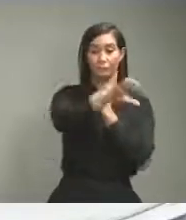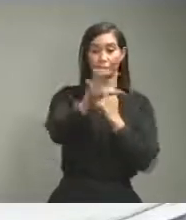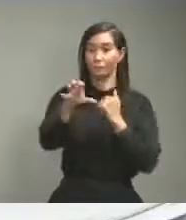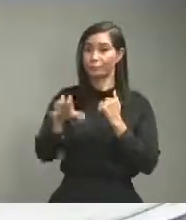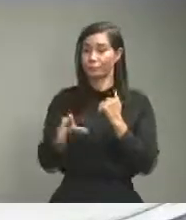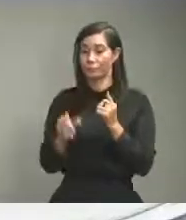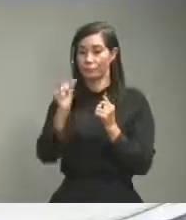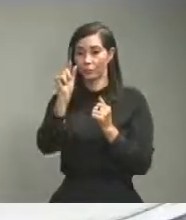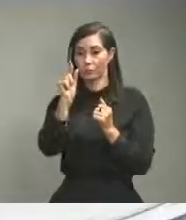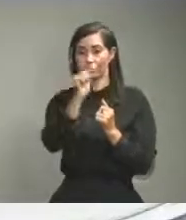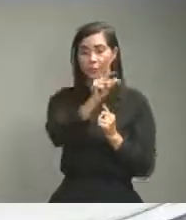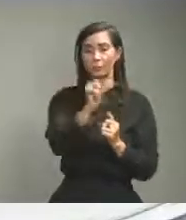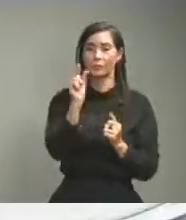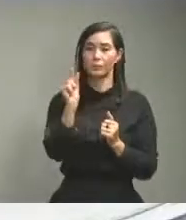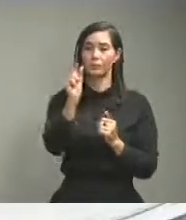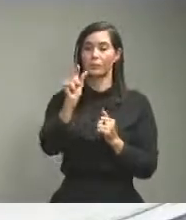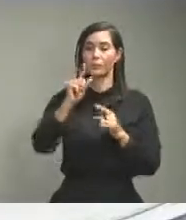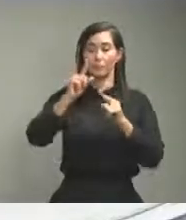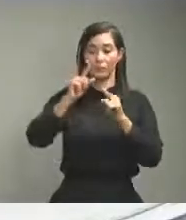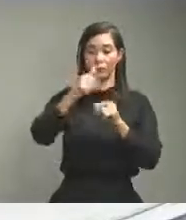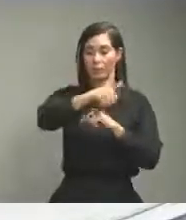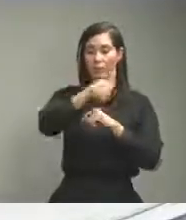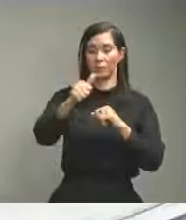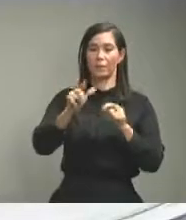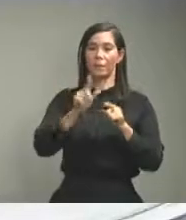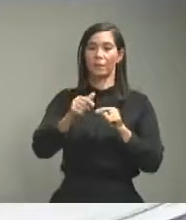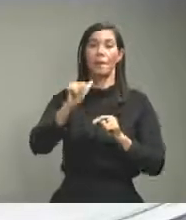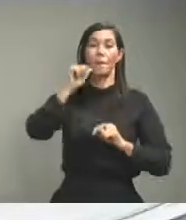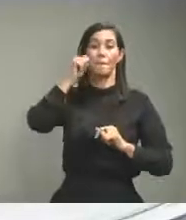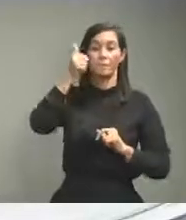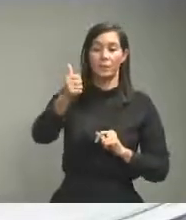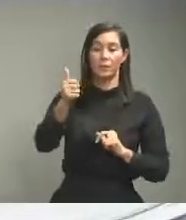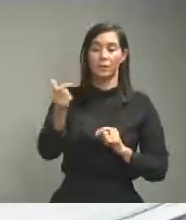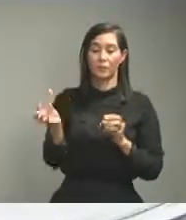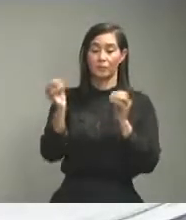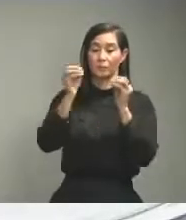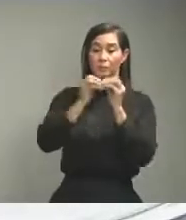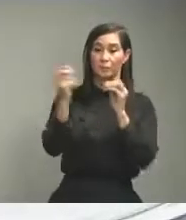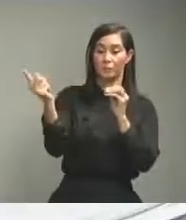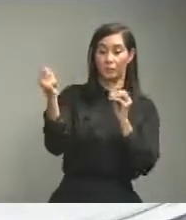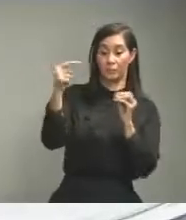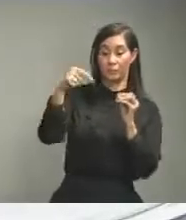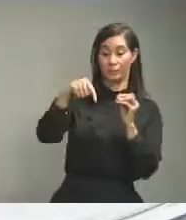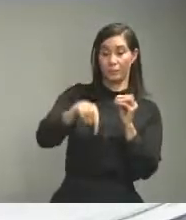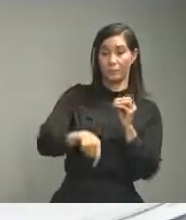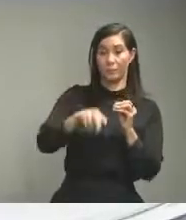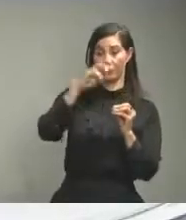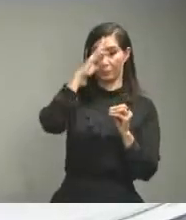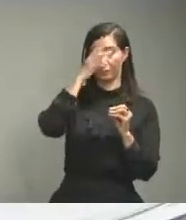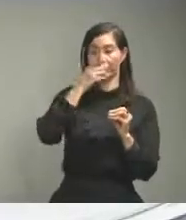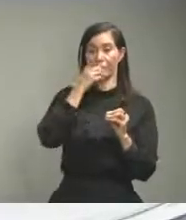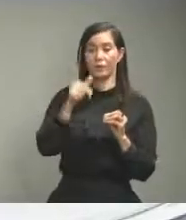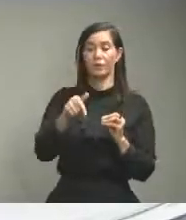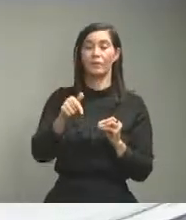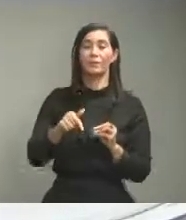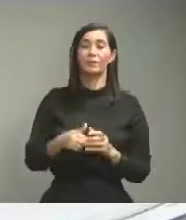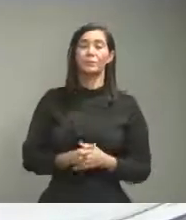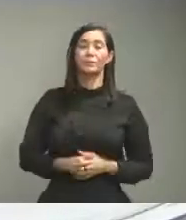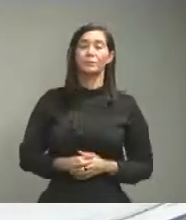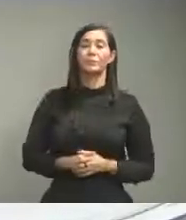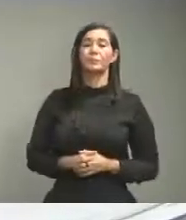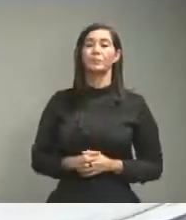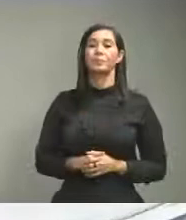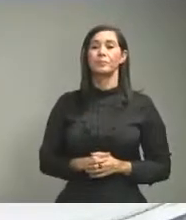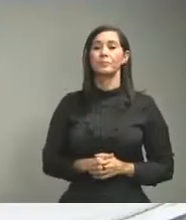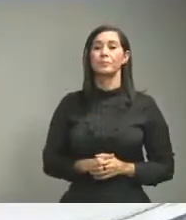empezará a fluir masivamente una cantidad de pruebas significativas recuerde que cuando